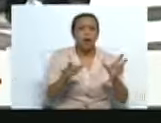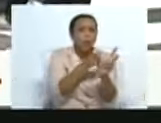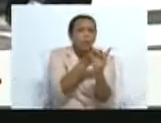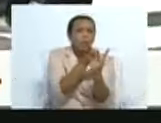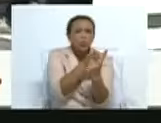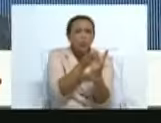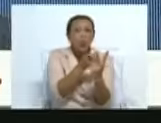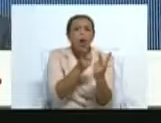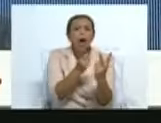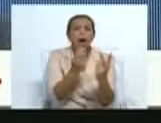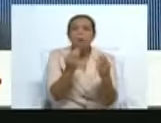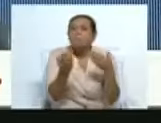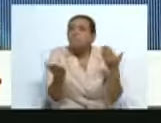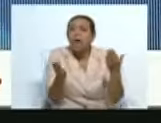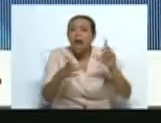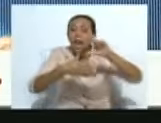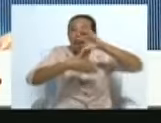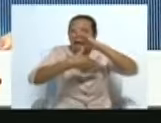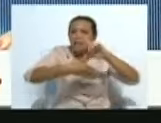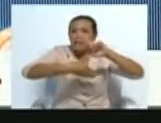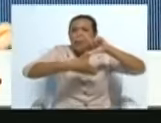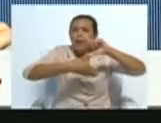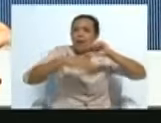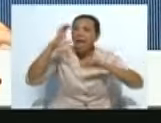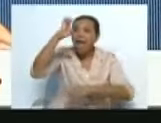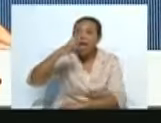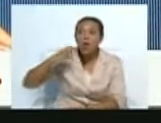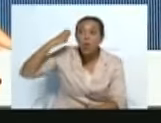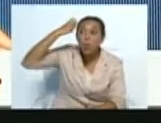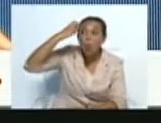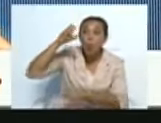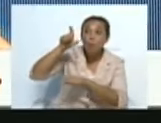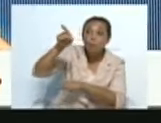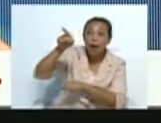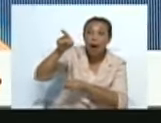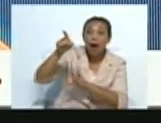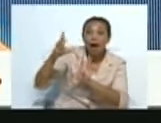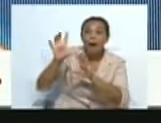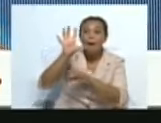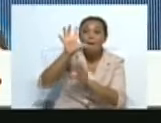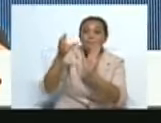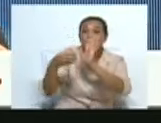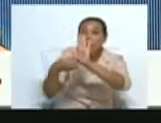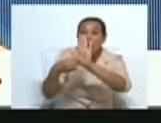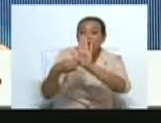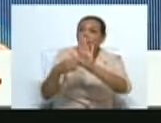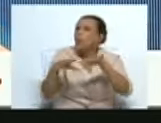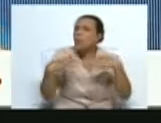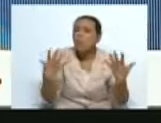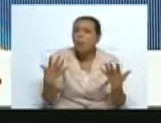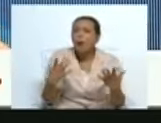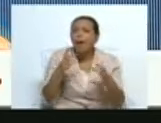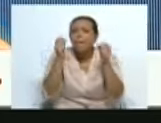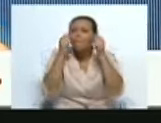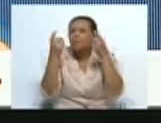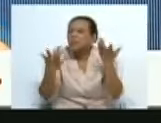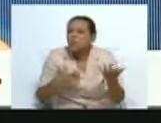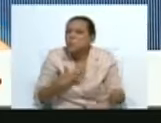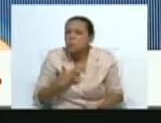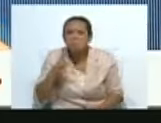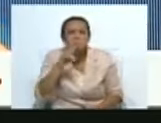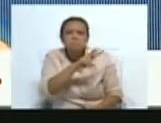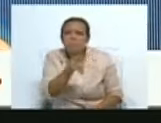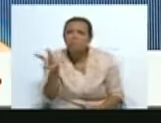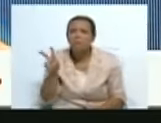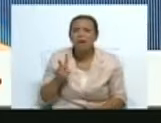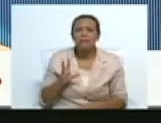que va más allá de Latinoamérica, y justamente Europa está aquí presente. Han estado en las otras ediciones. ¿Cuál ha sido la impresión en esta